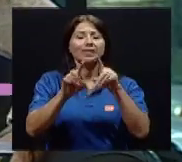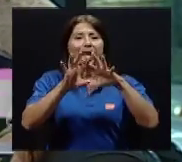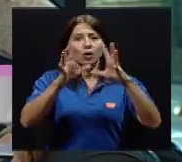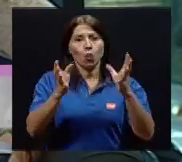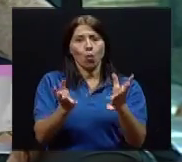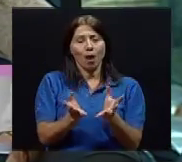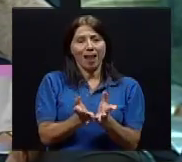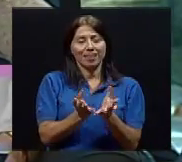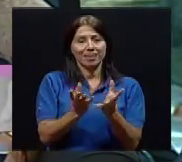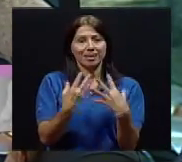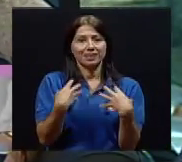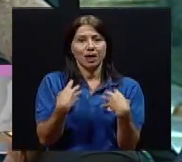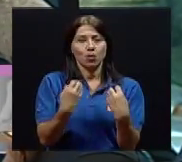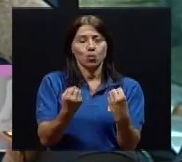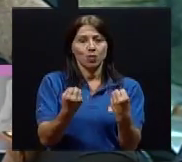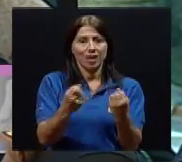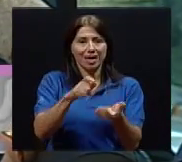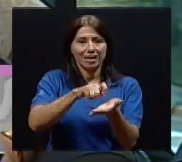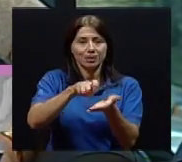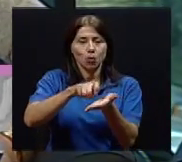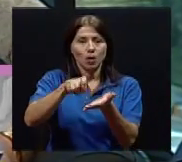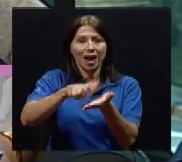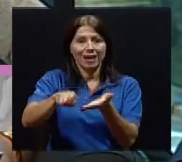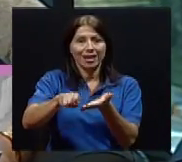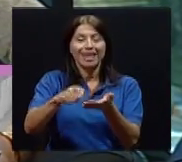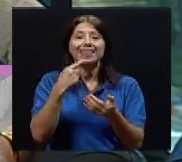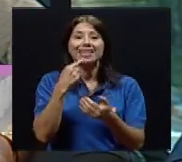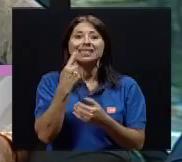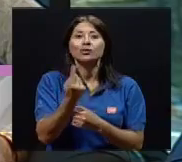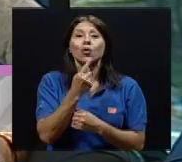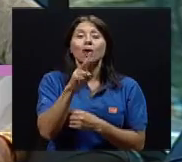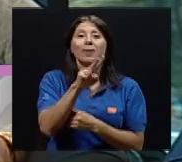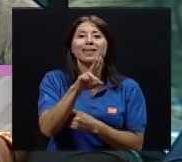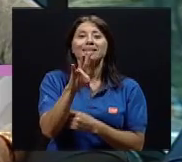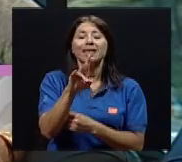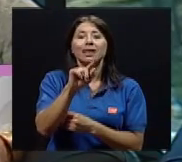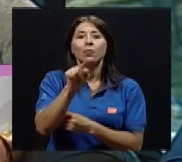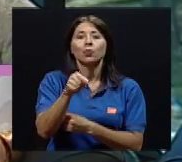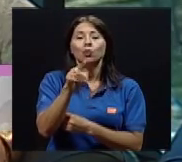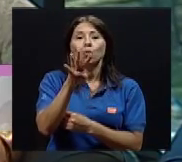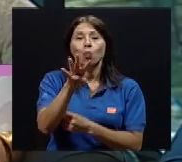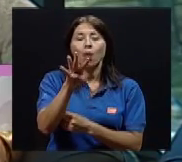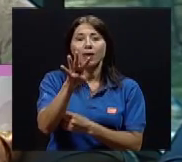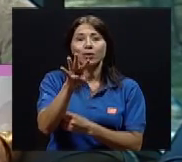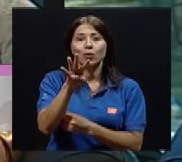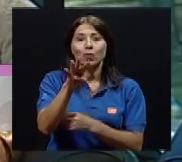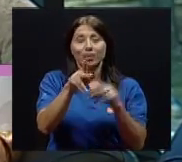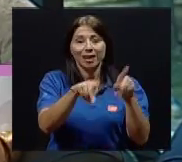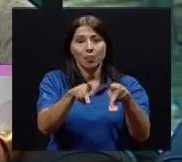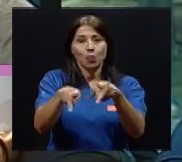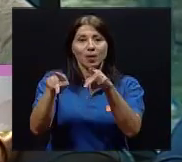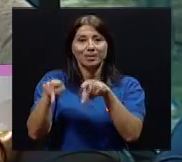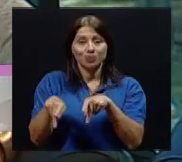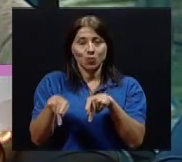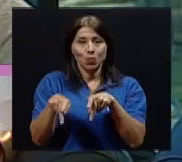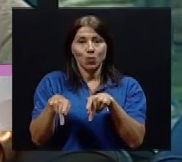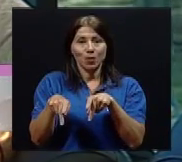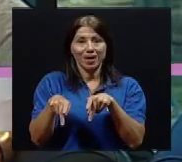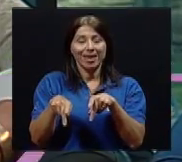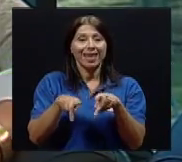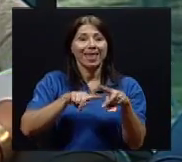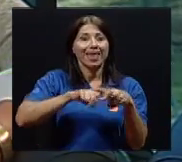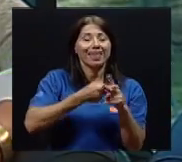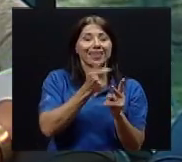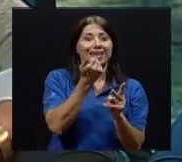donde dice que solo el 27.4% de la población adolescente entre 13 a 15 años de edad